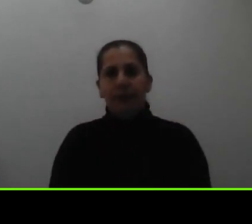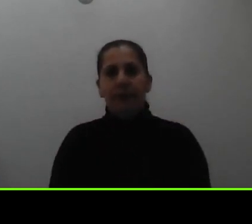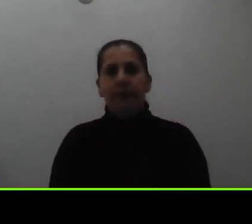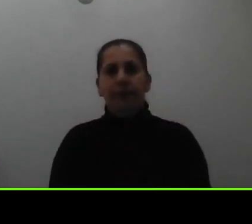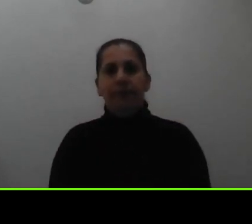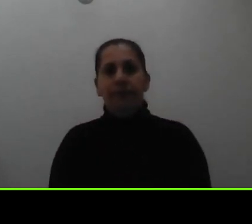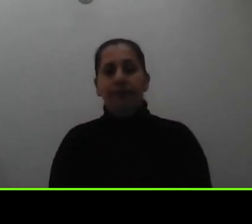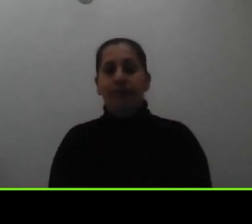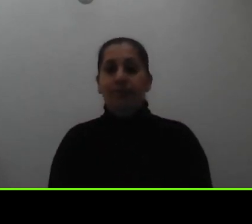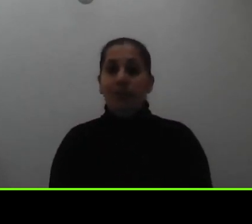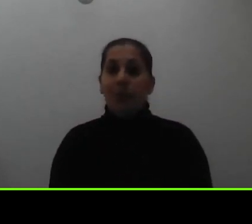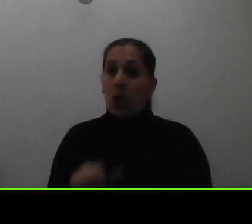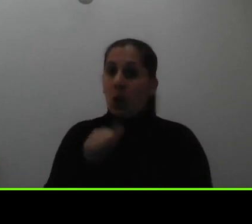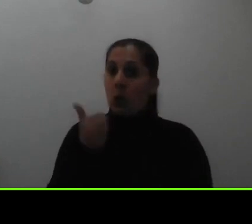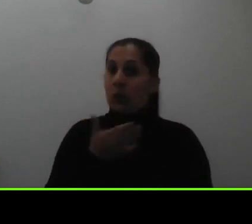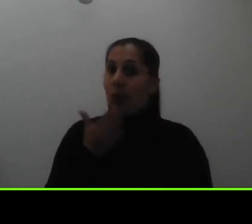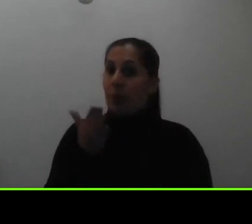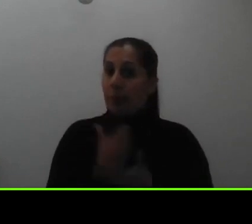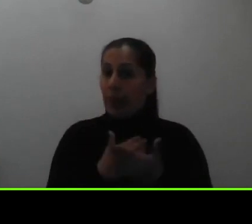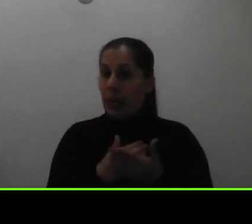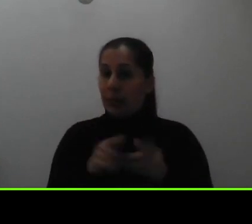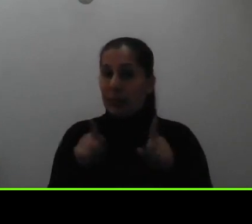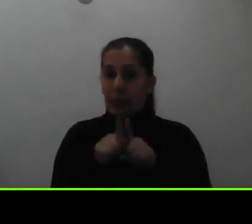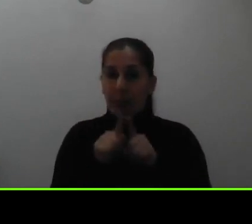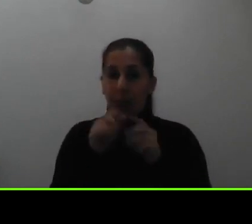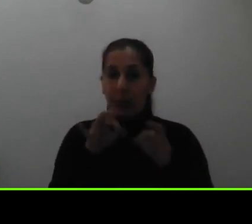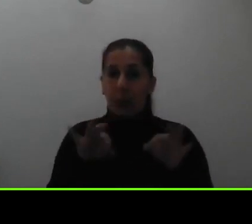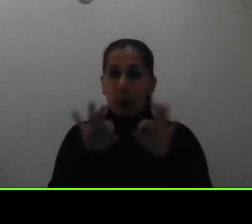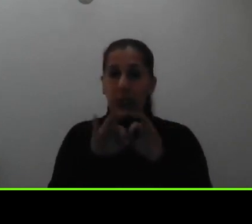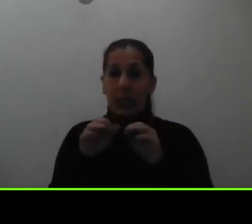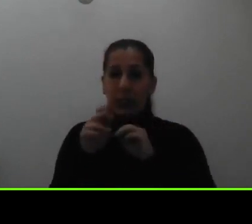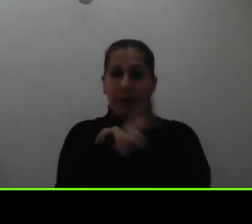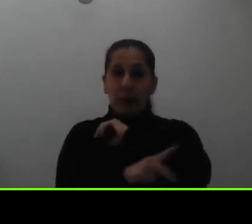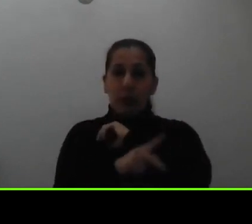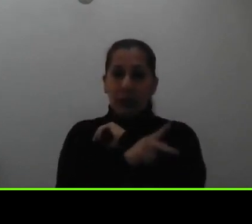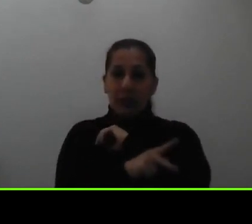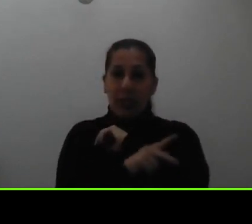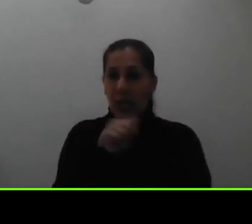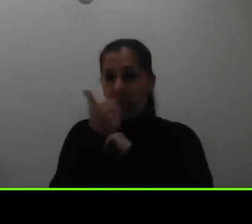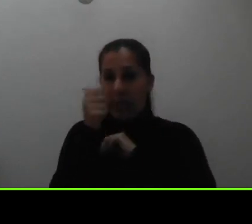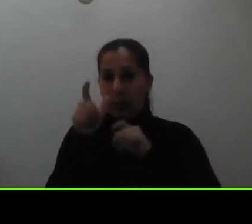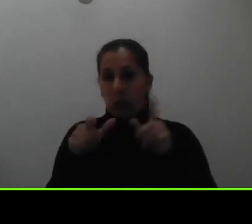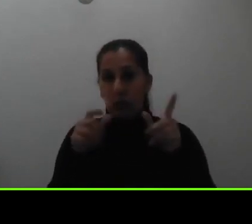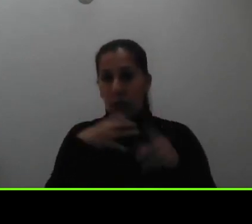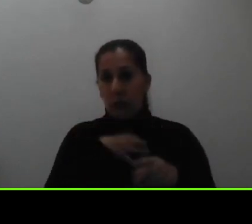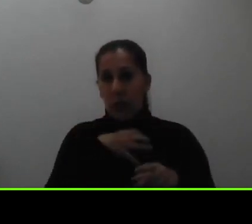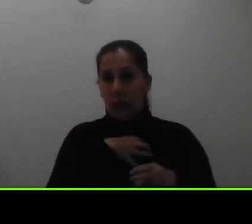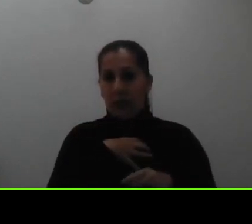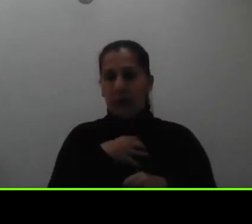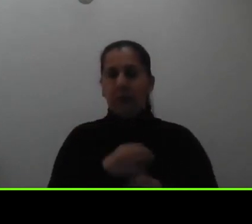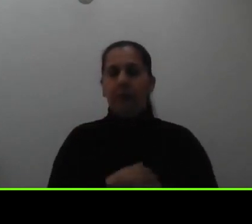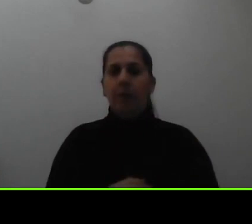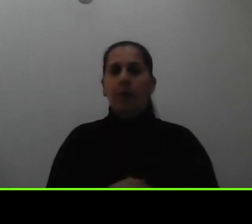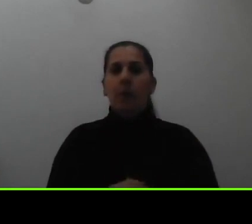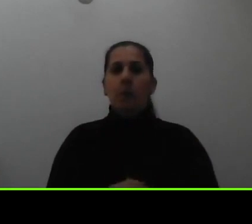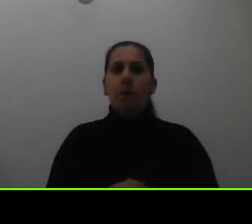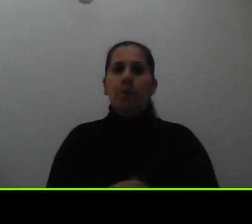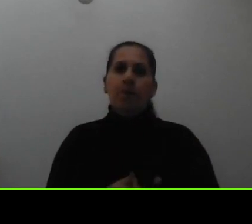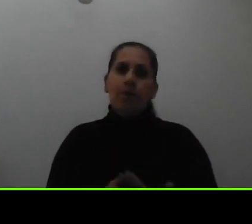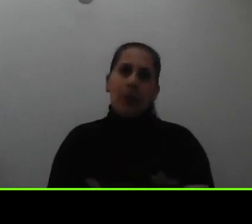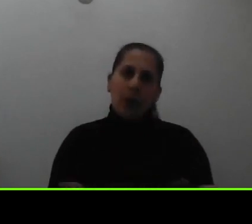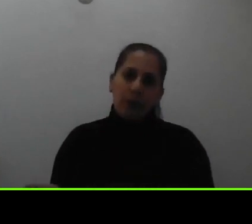otro punto que no he mencionado es con las personas extranjeras y el tema de los bienes evidentemente ahí